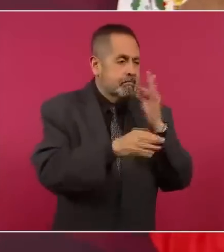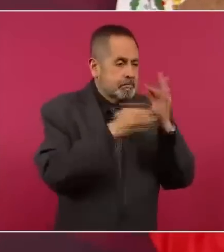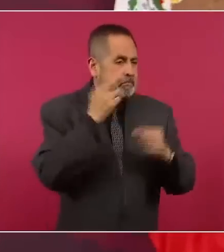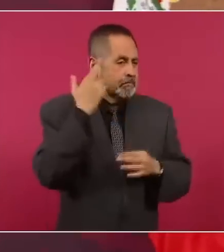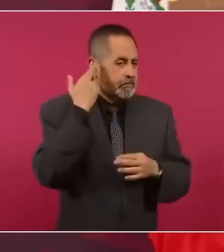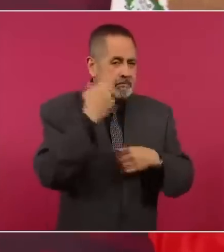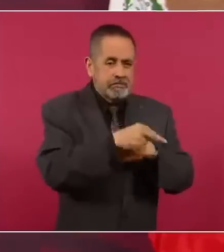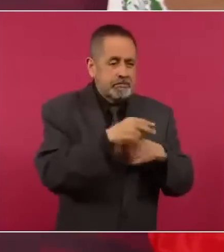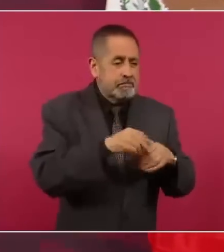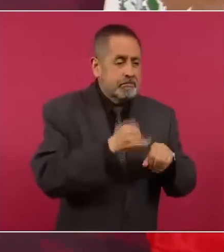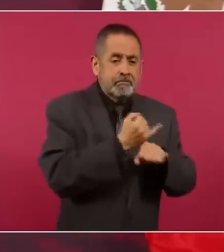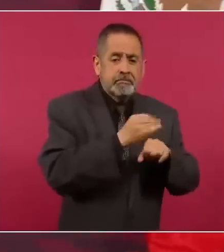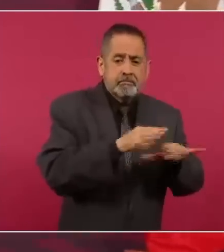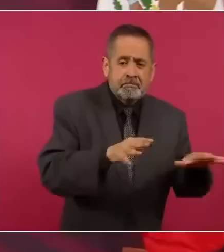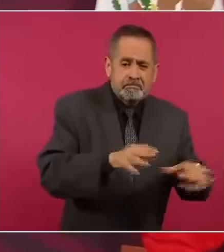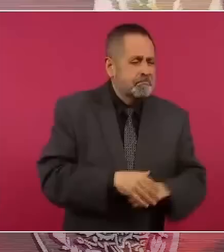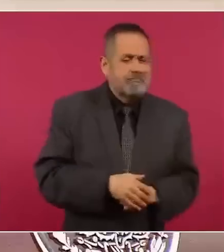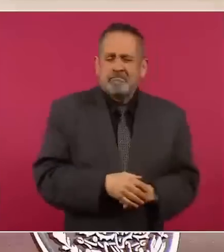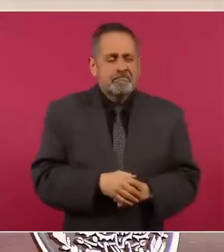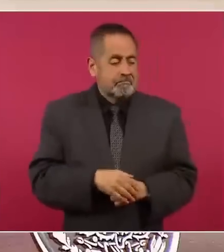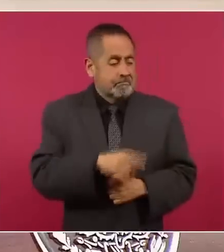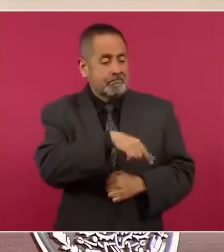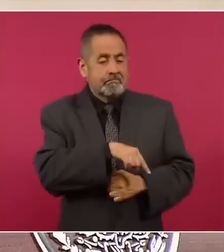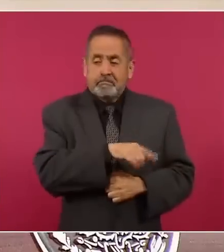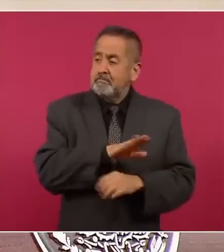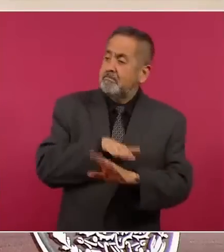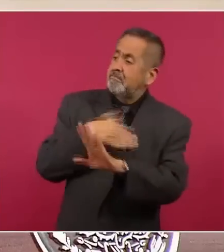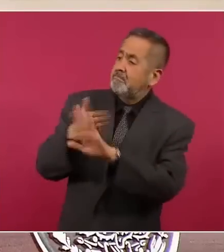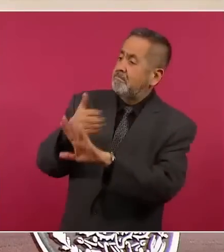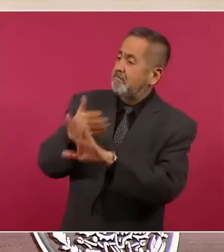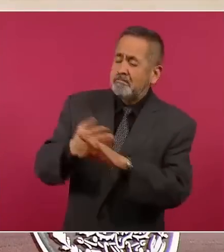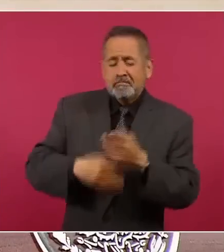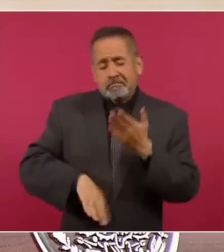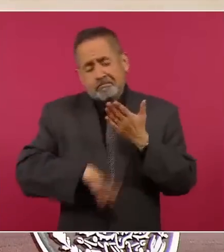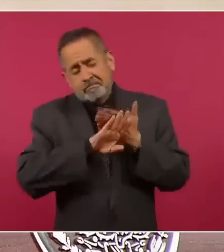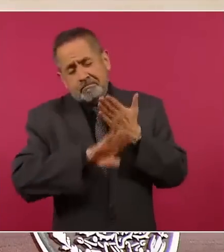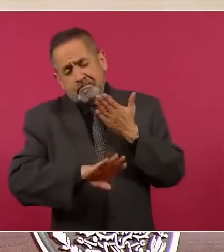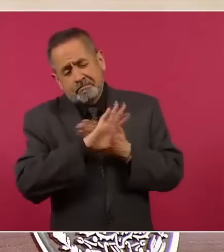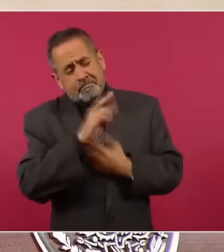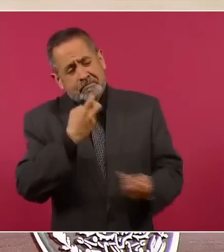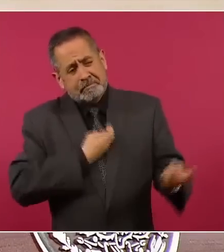puros ataques, puro ruido,